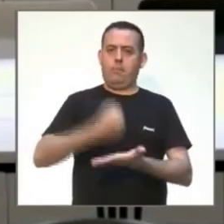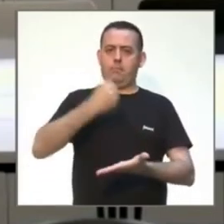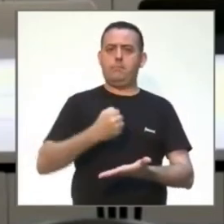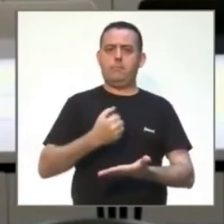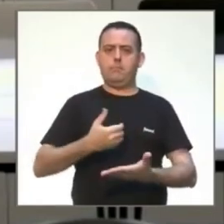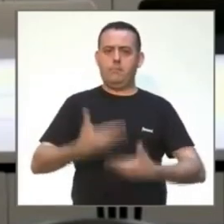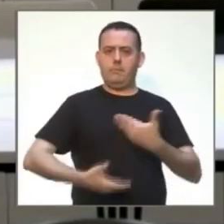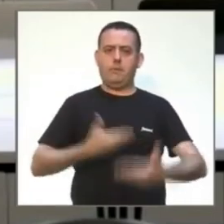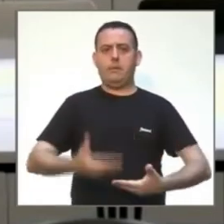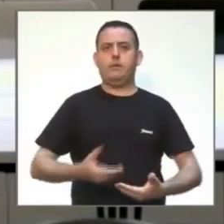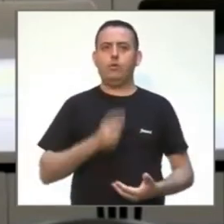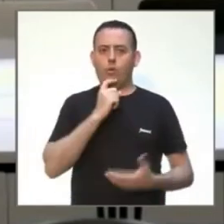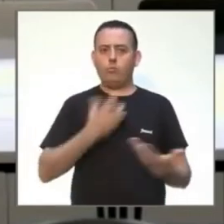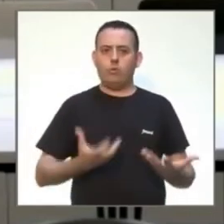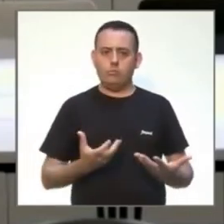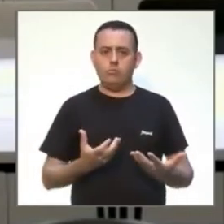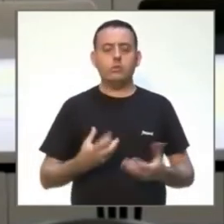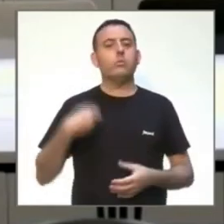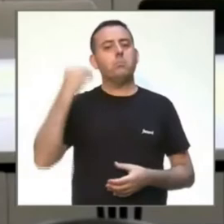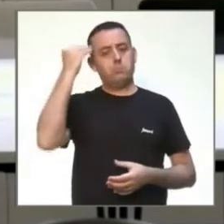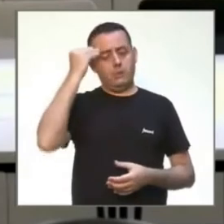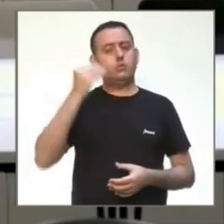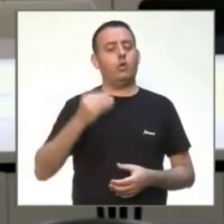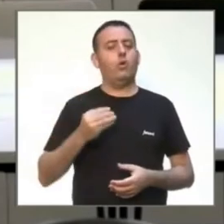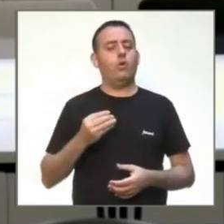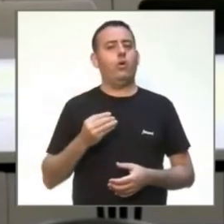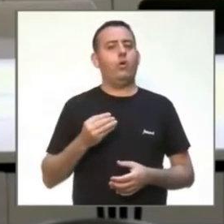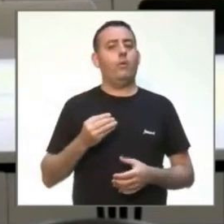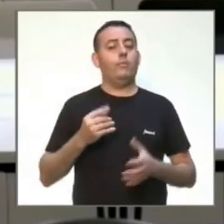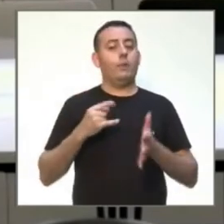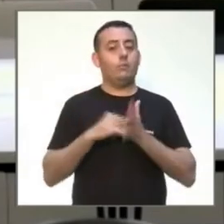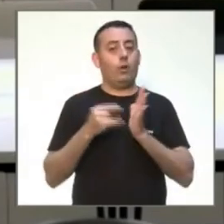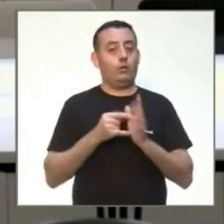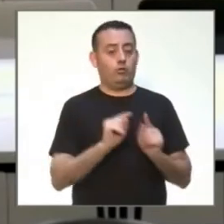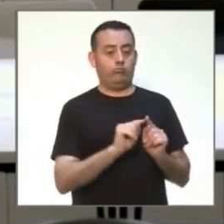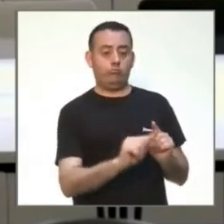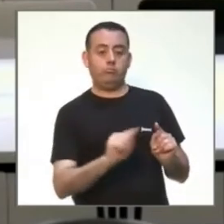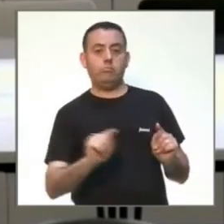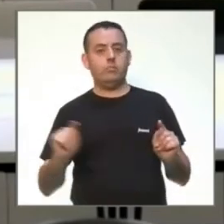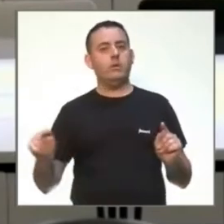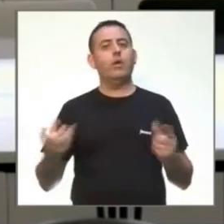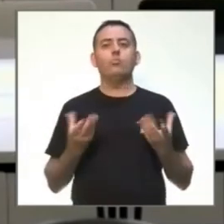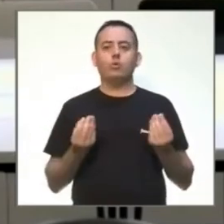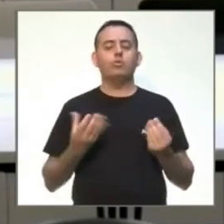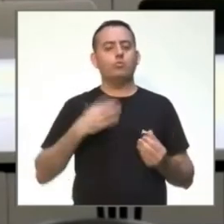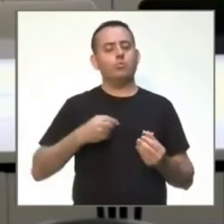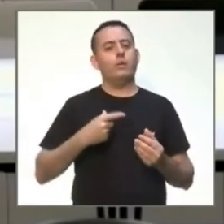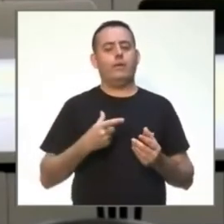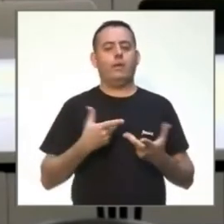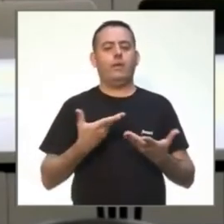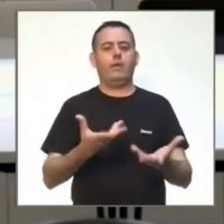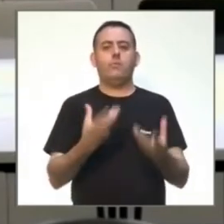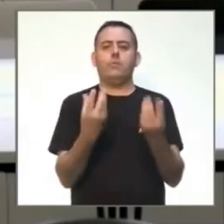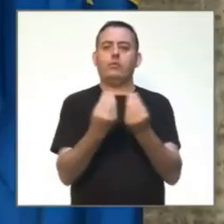muchos de ellos encontraremos información que nos sirviera para tomar las mejores decisiones.